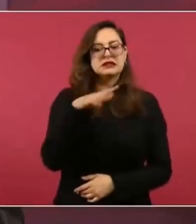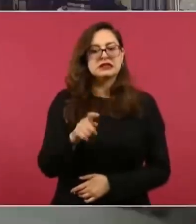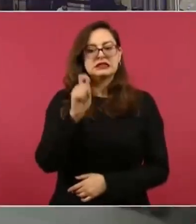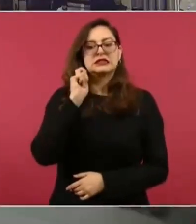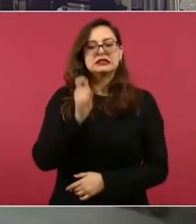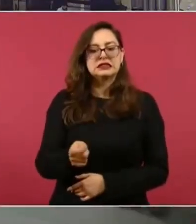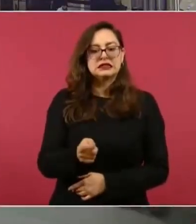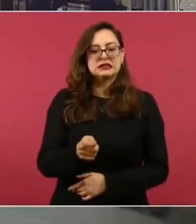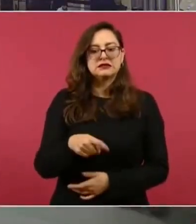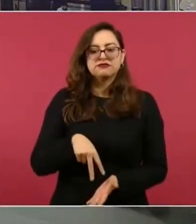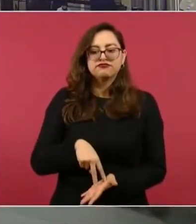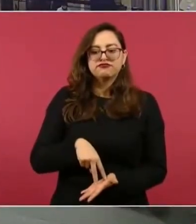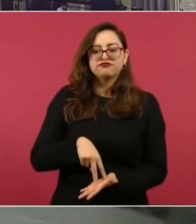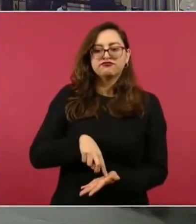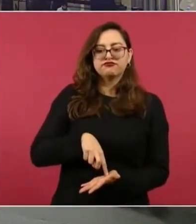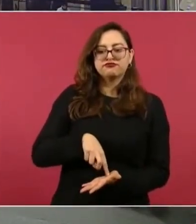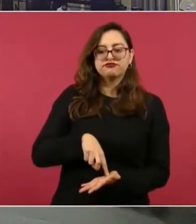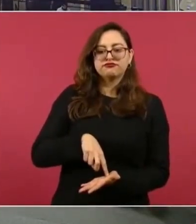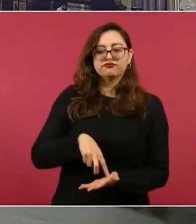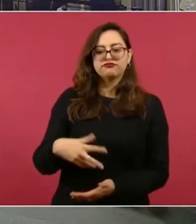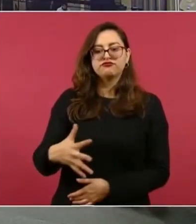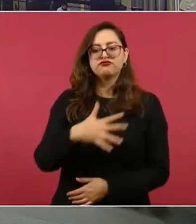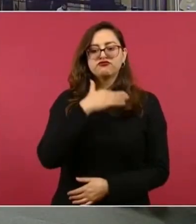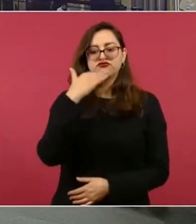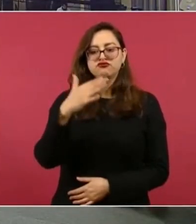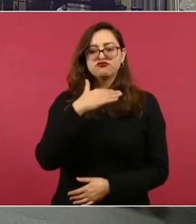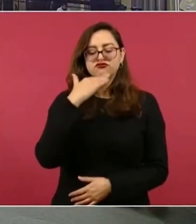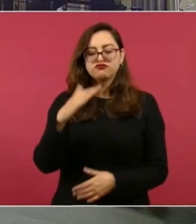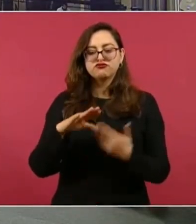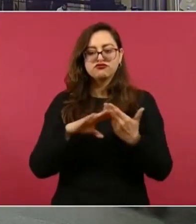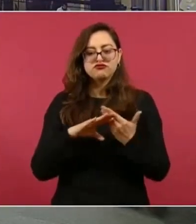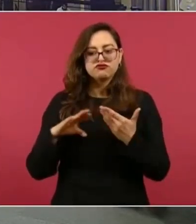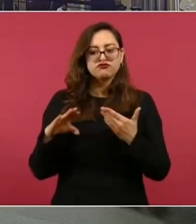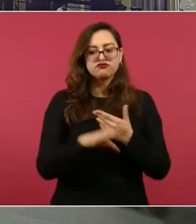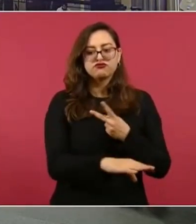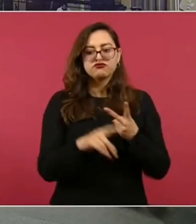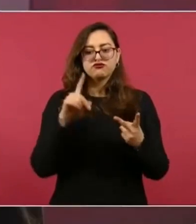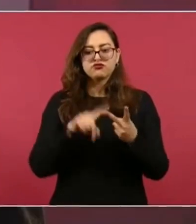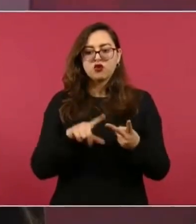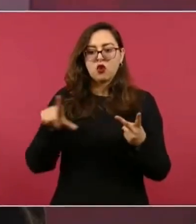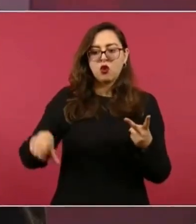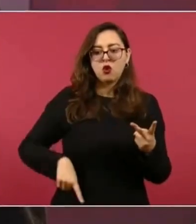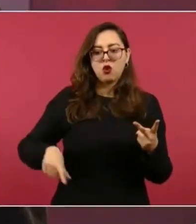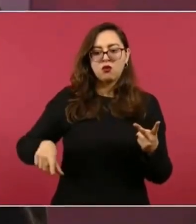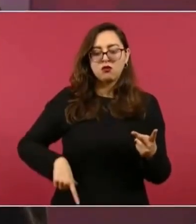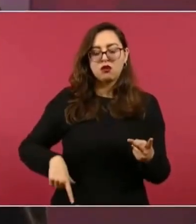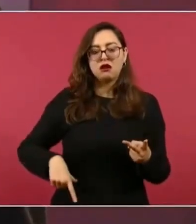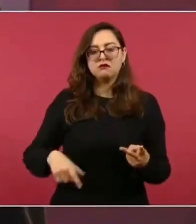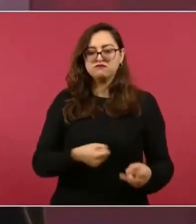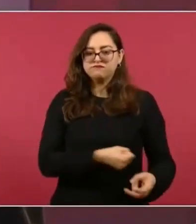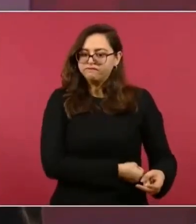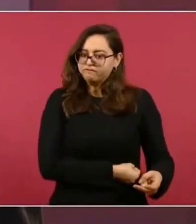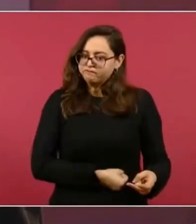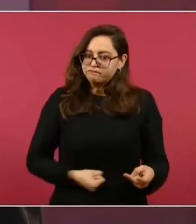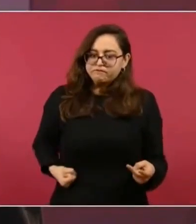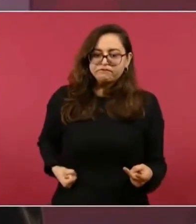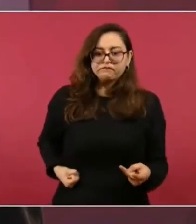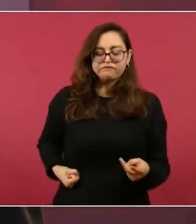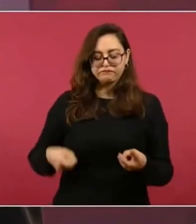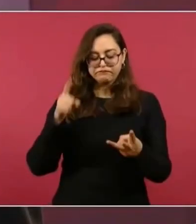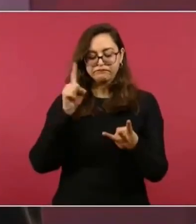Acabar con la corrupción, que no haya lujos en el gobierno y todo lo que se ahorre,